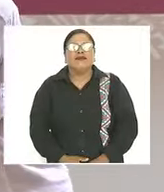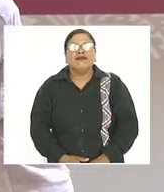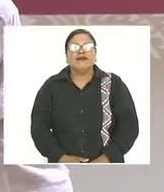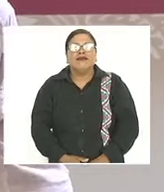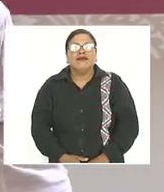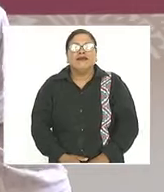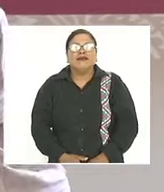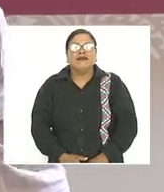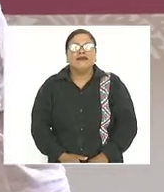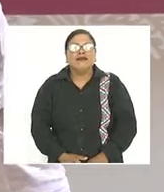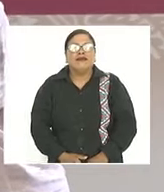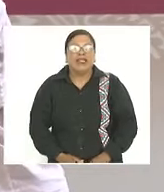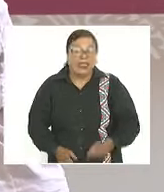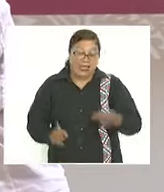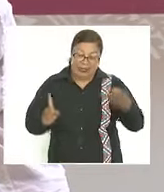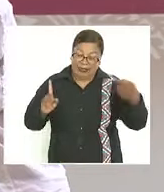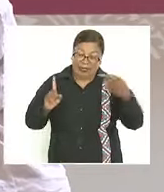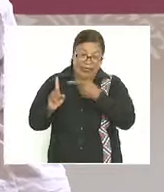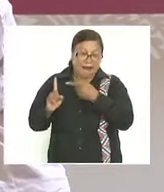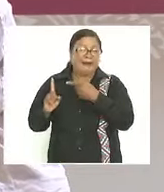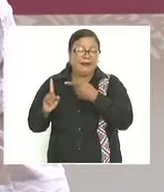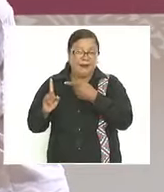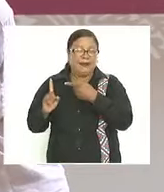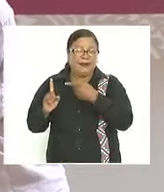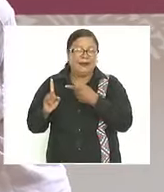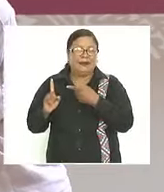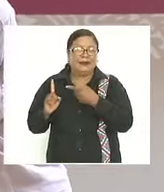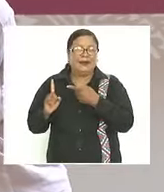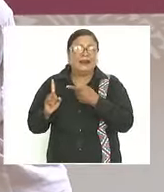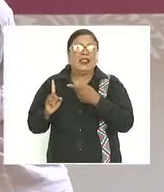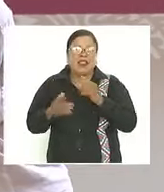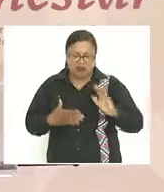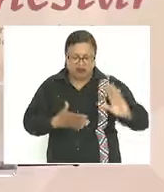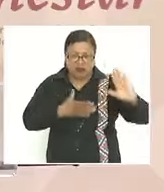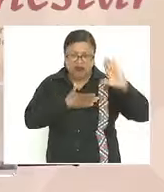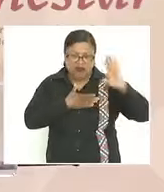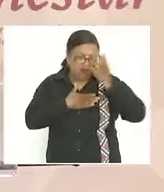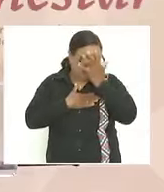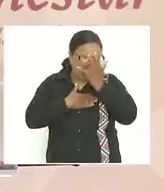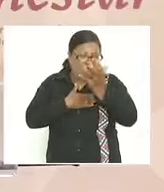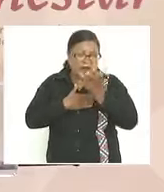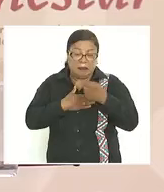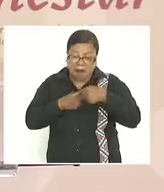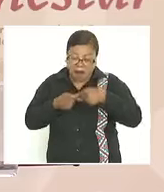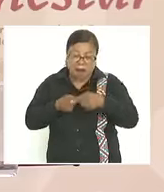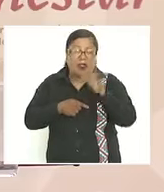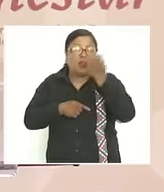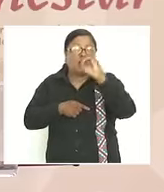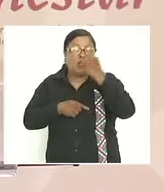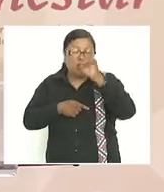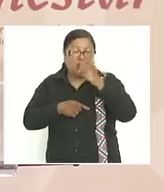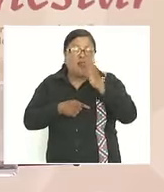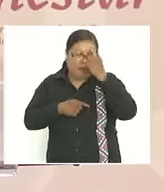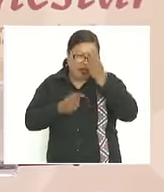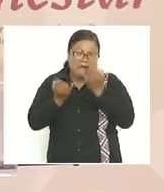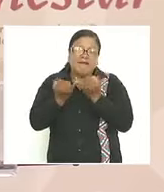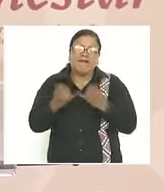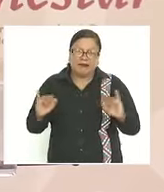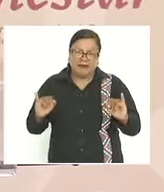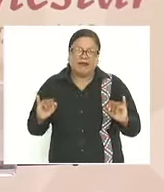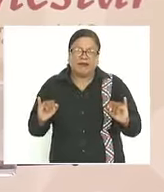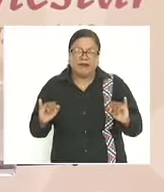sepan que él es el que se está comprometiendo que en octubre vamos a ir a